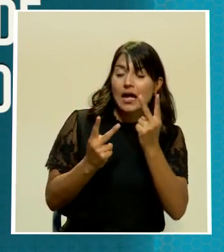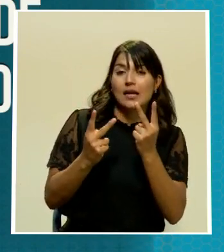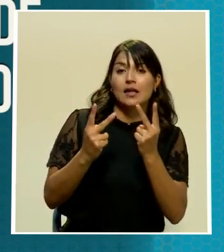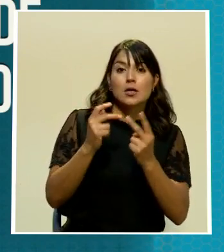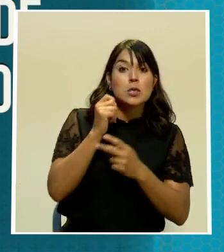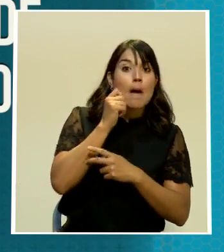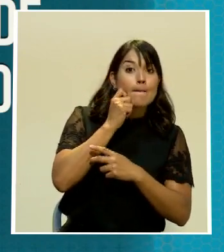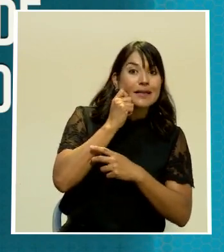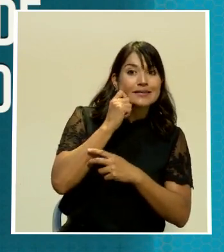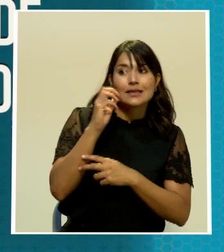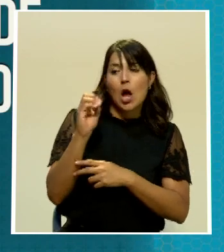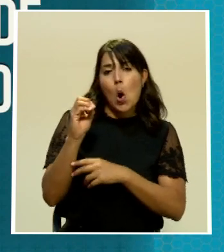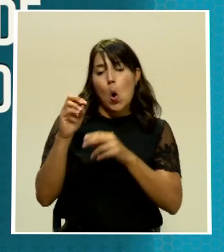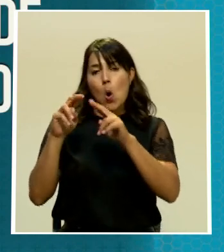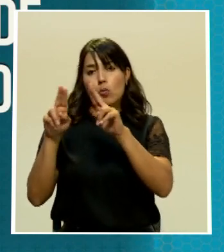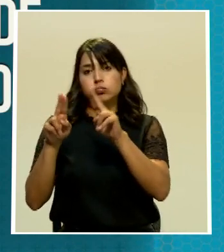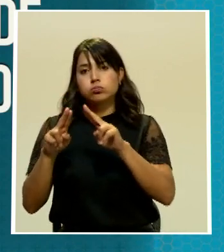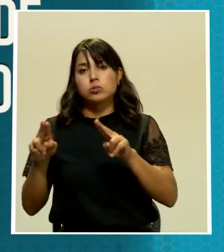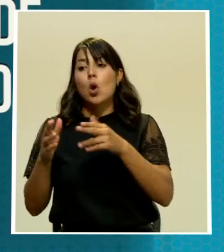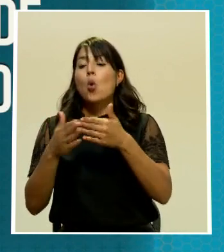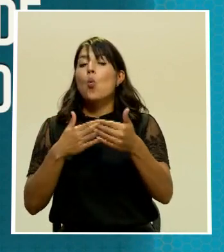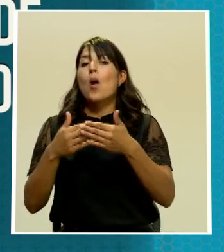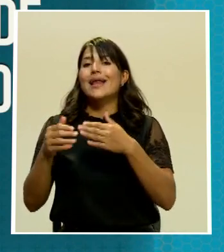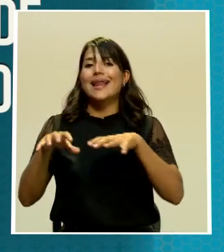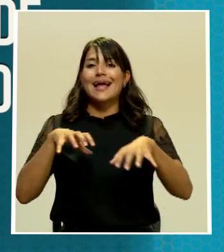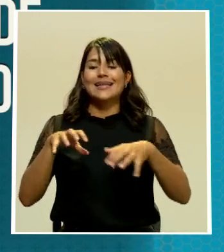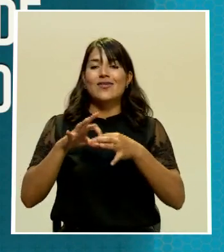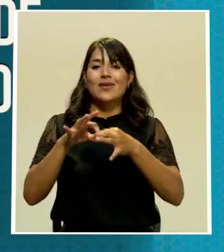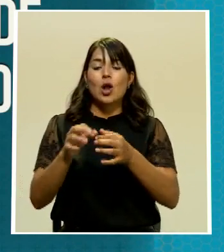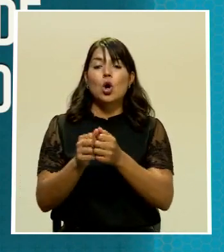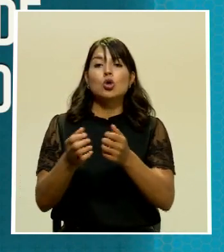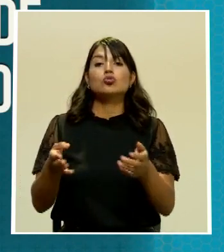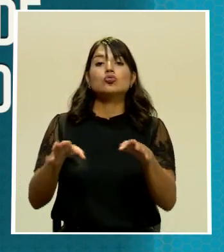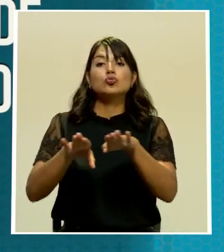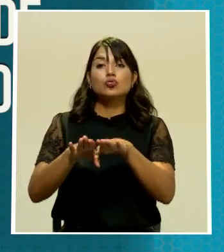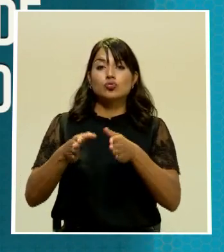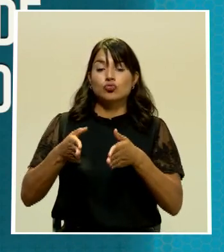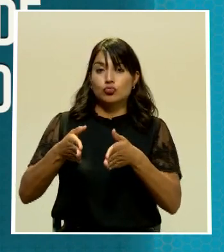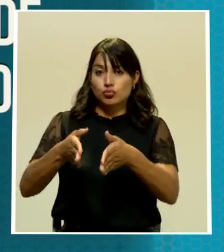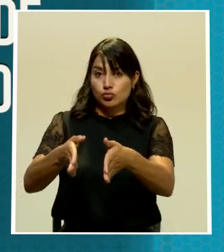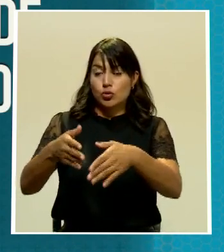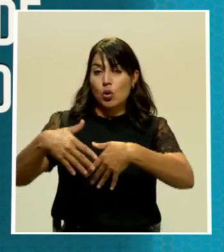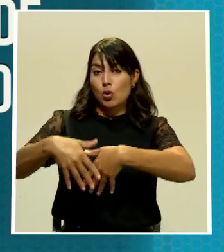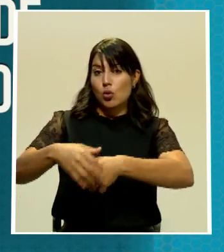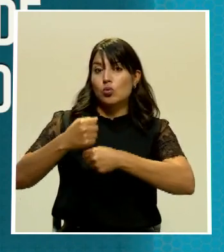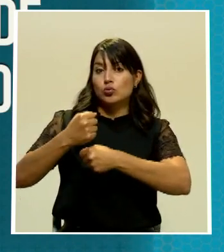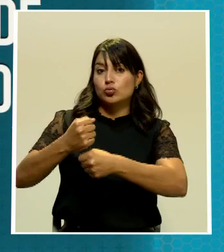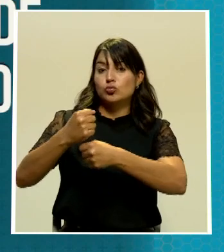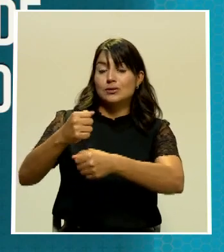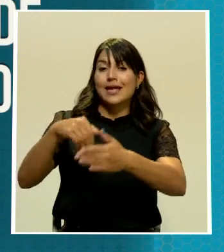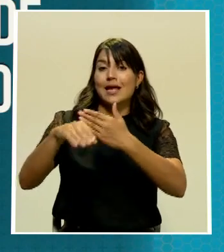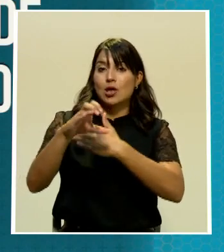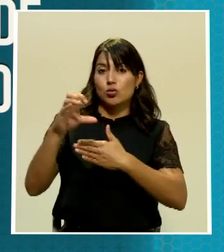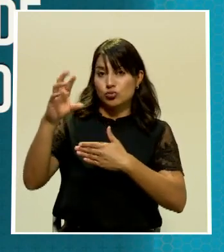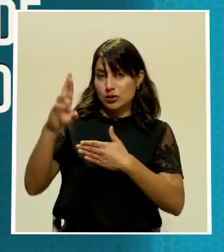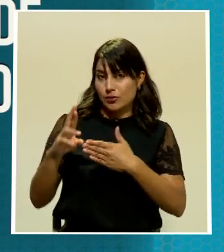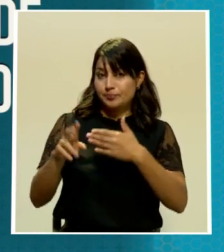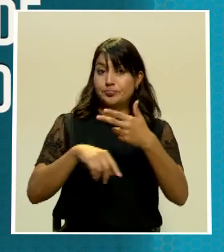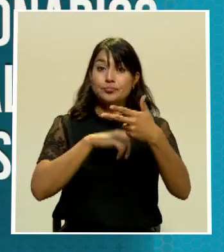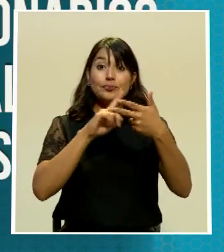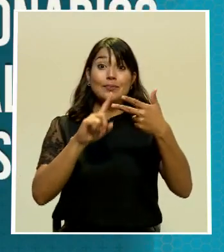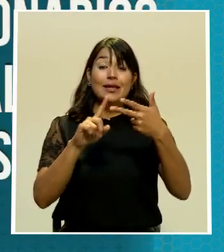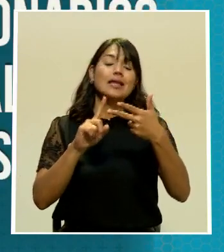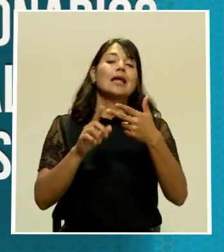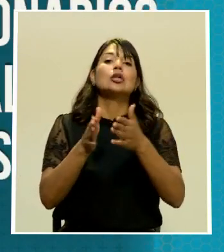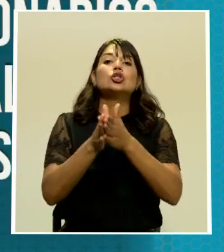punto de obstrucción de la vía pública, punto de encuentro ciudadano o bloqueo en todo el territorio nacional. La tercera